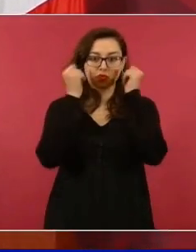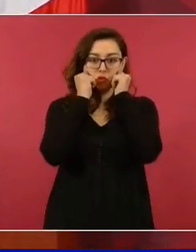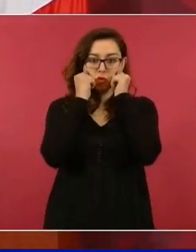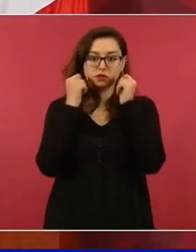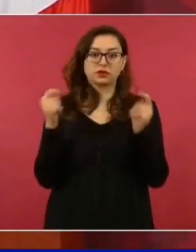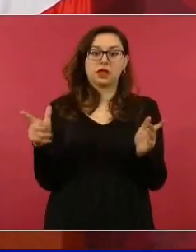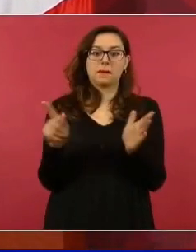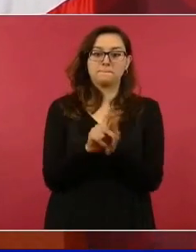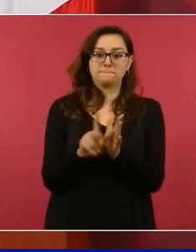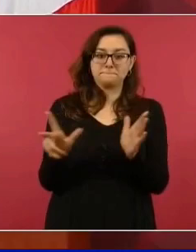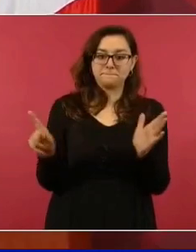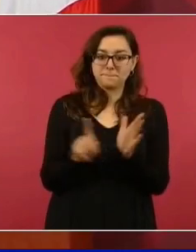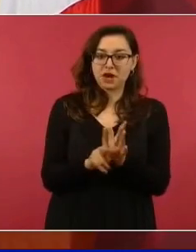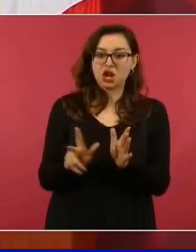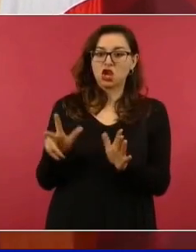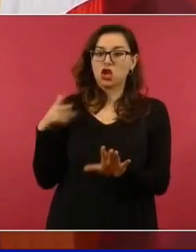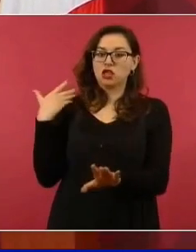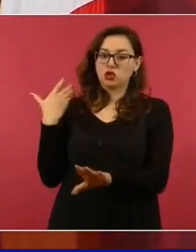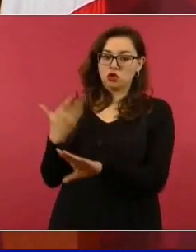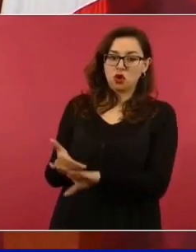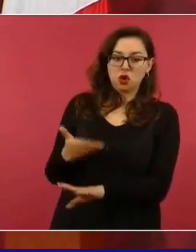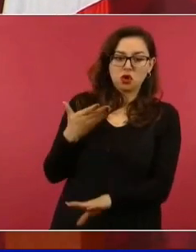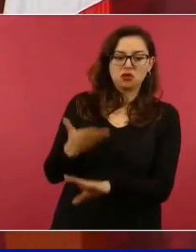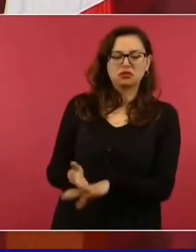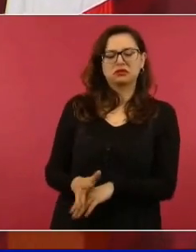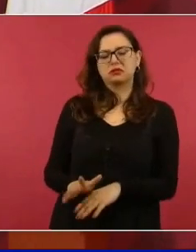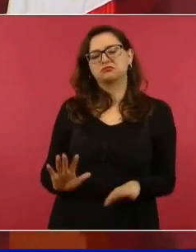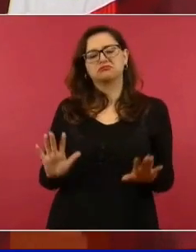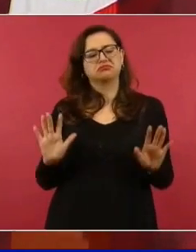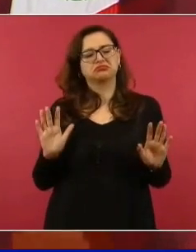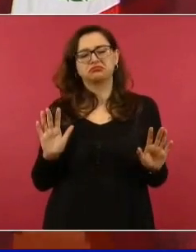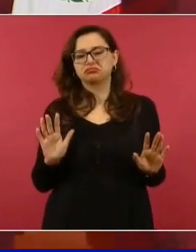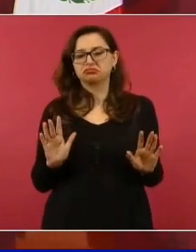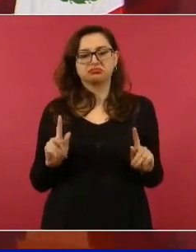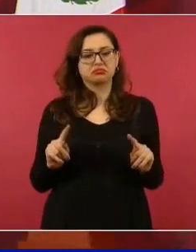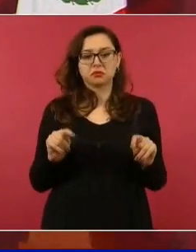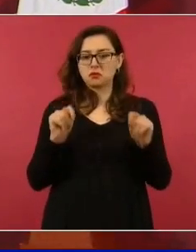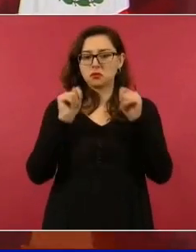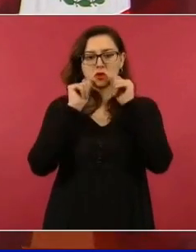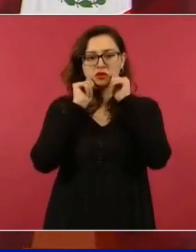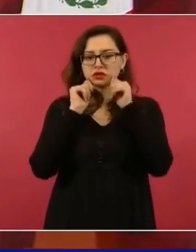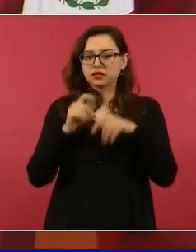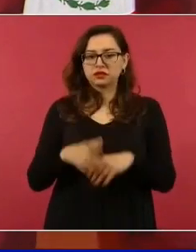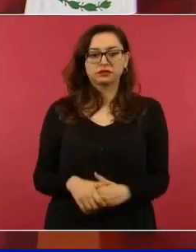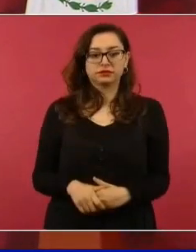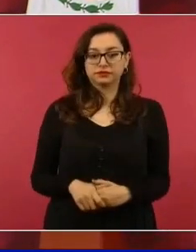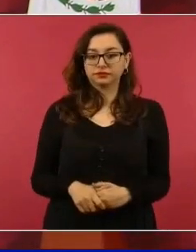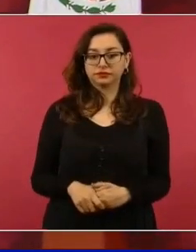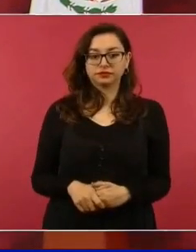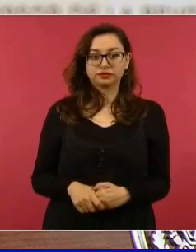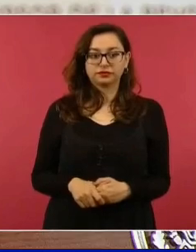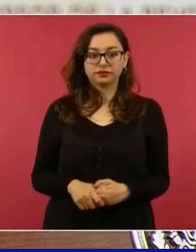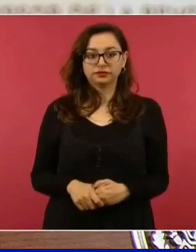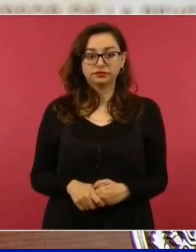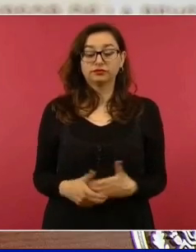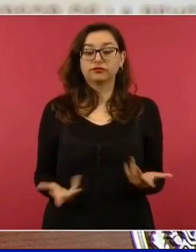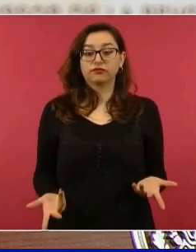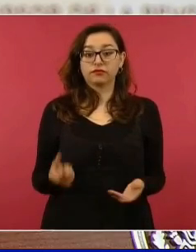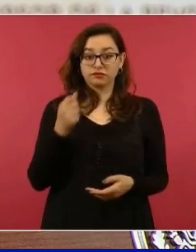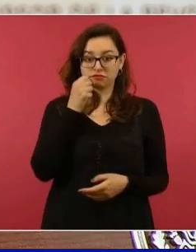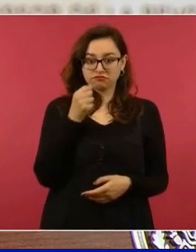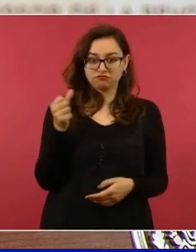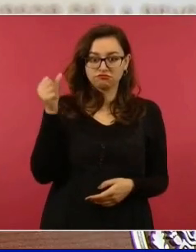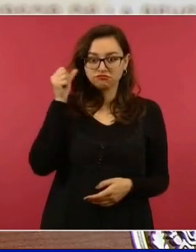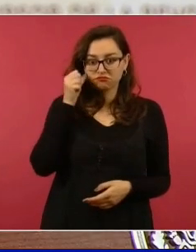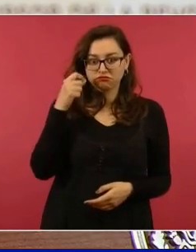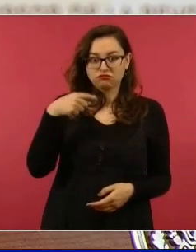Ayer me quedé anonadado, sorprendido